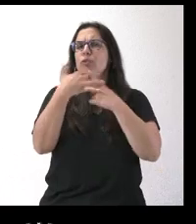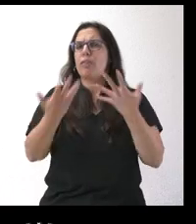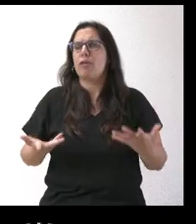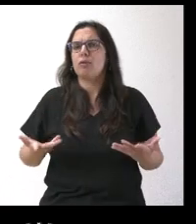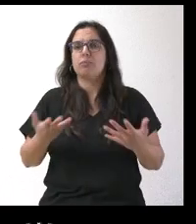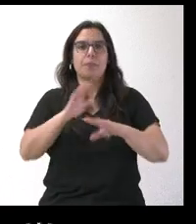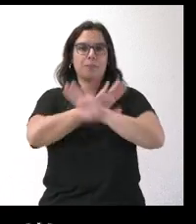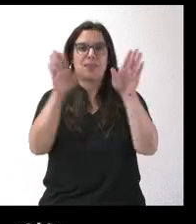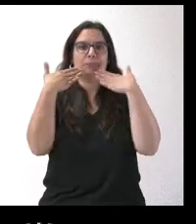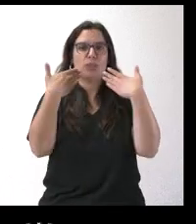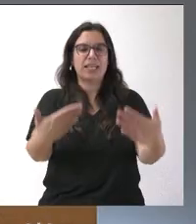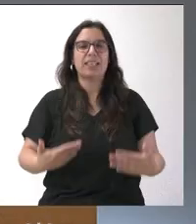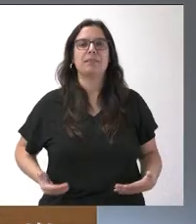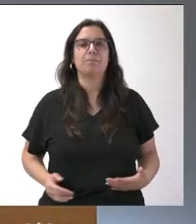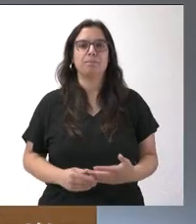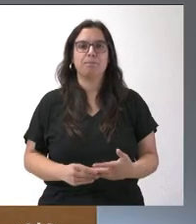Eso es todo. Muchas gracias.